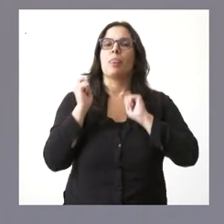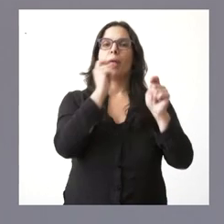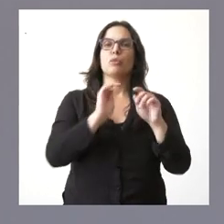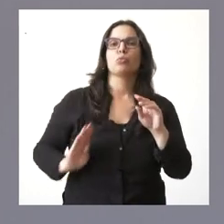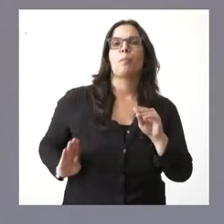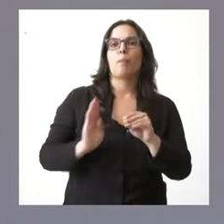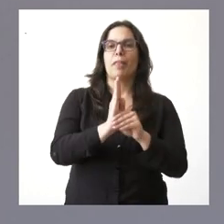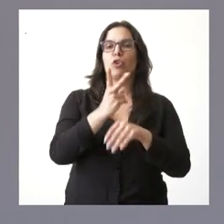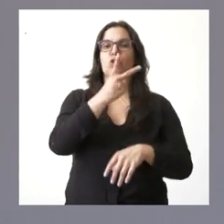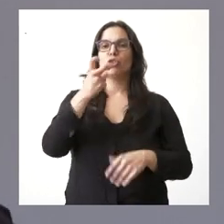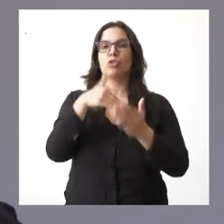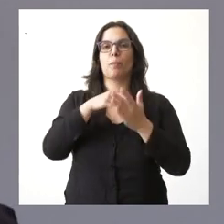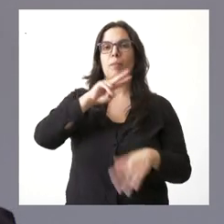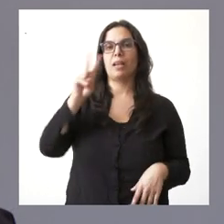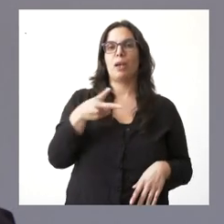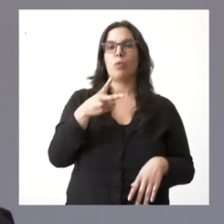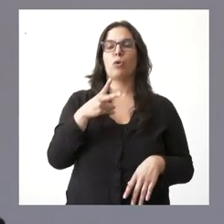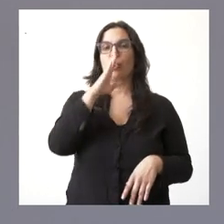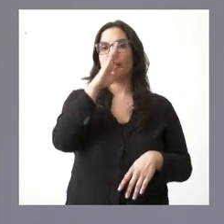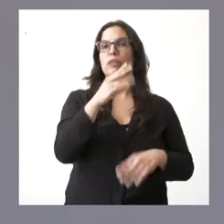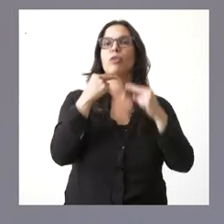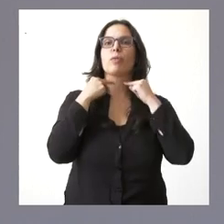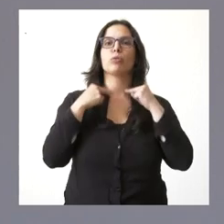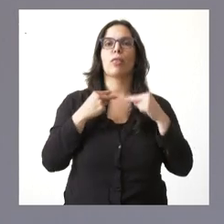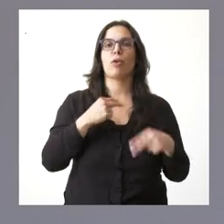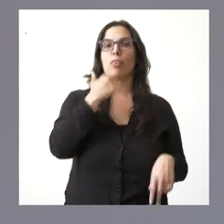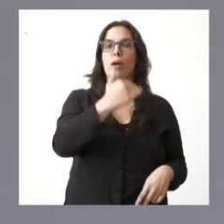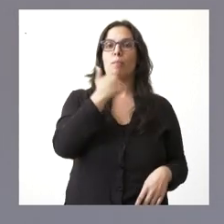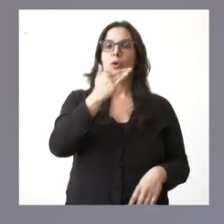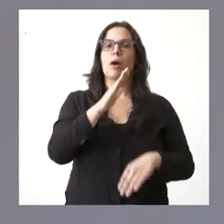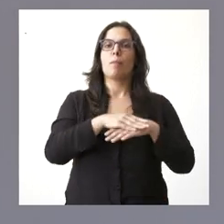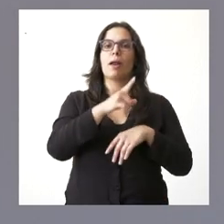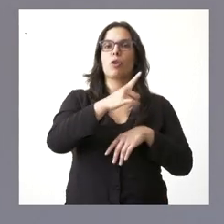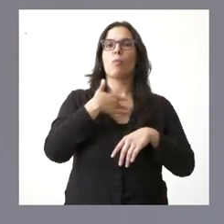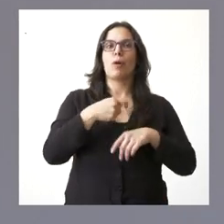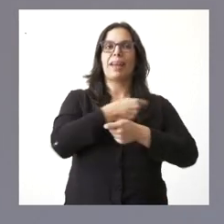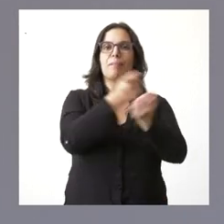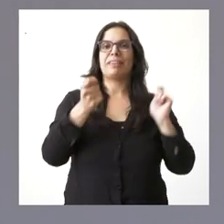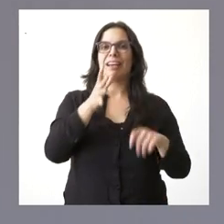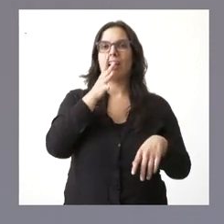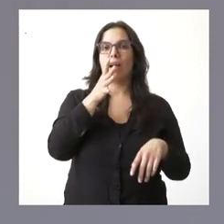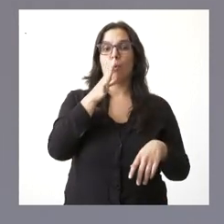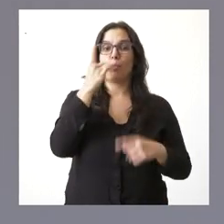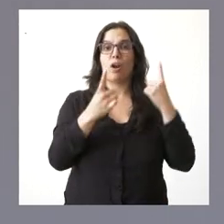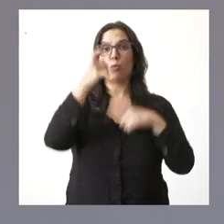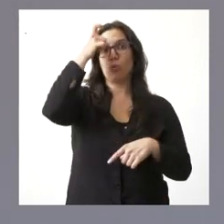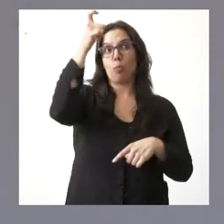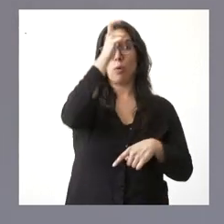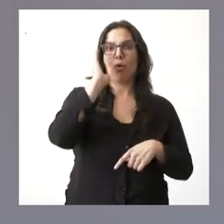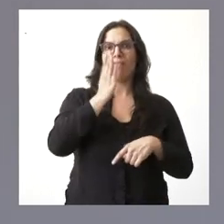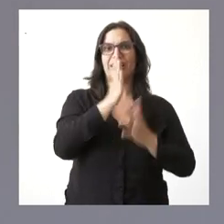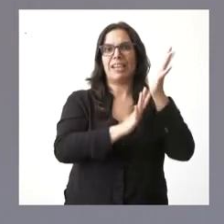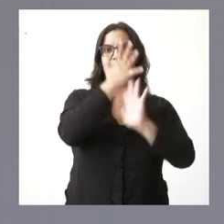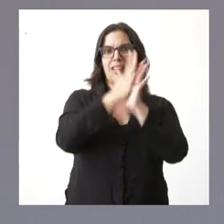de 200.000 euros a la Diputación de Zamora para garantizar el suministro de agua a los municipios afectados por este incendio.